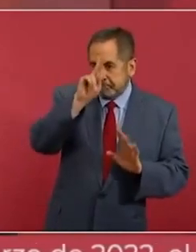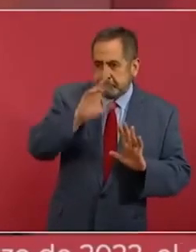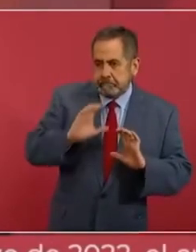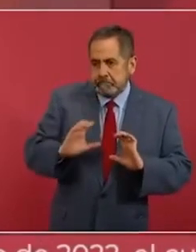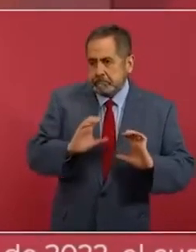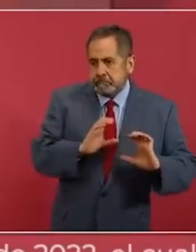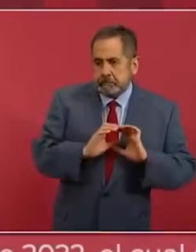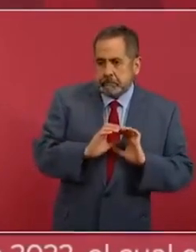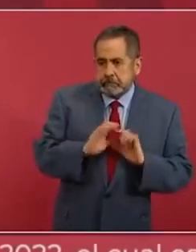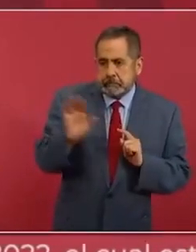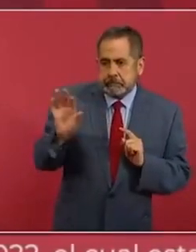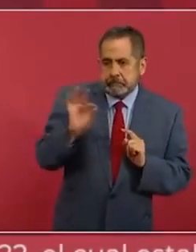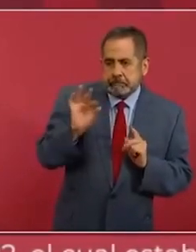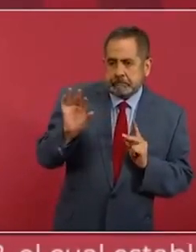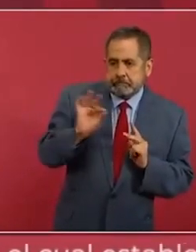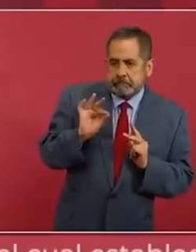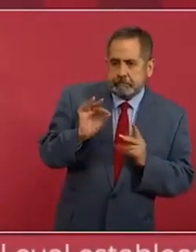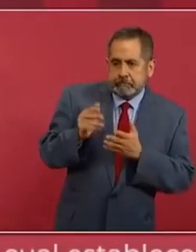selectivos.